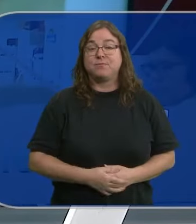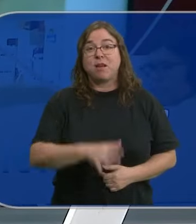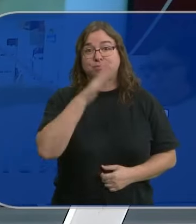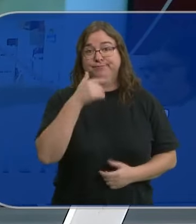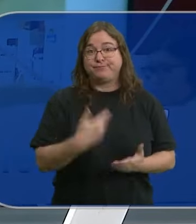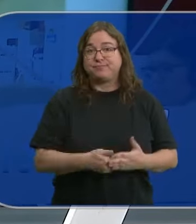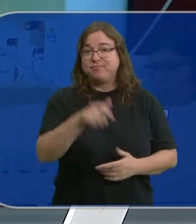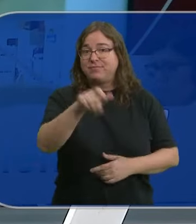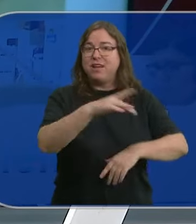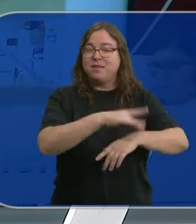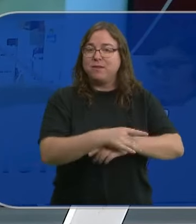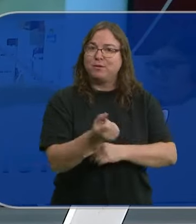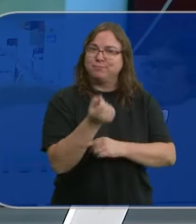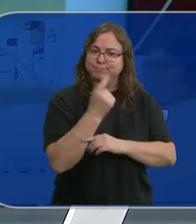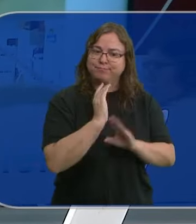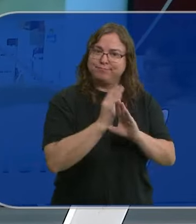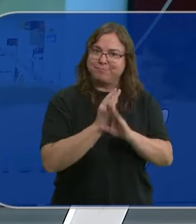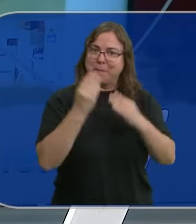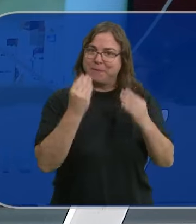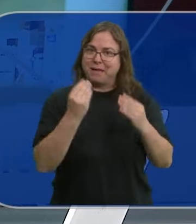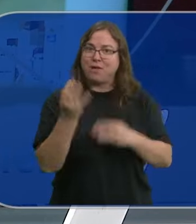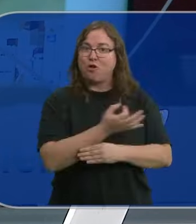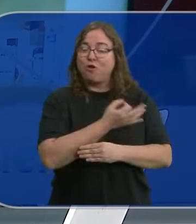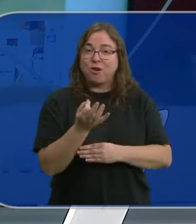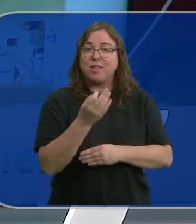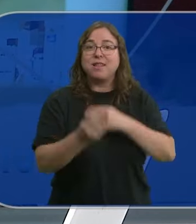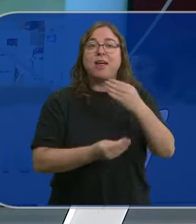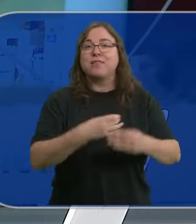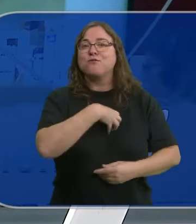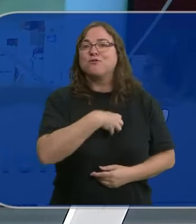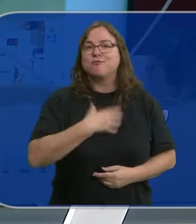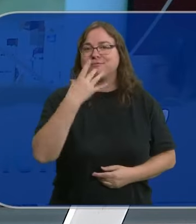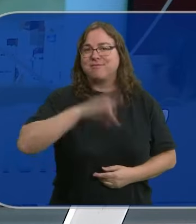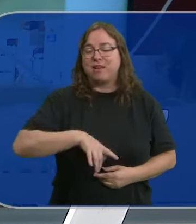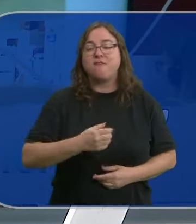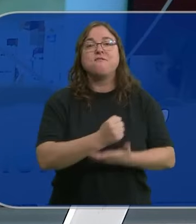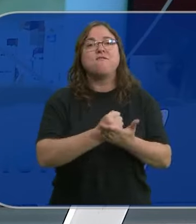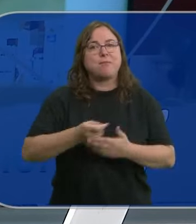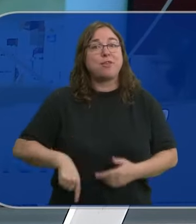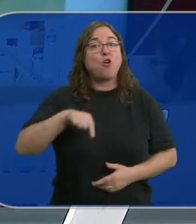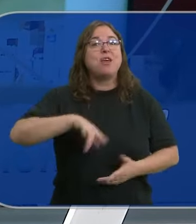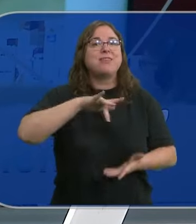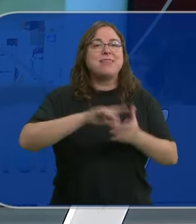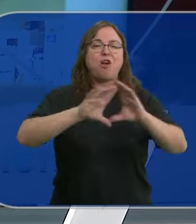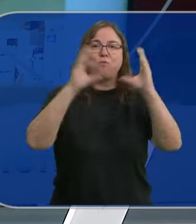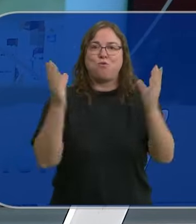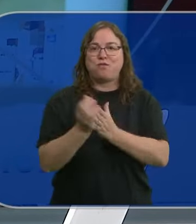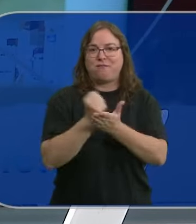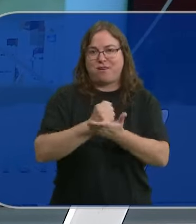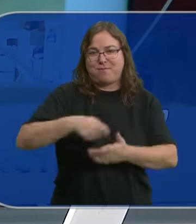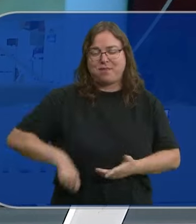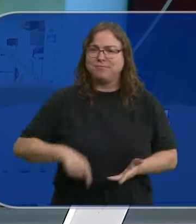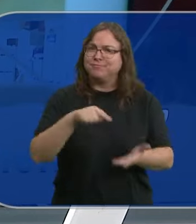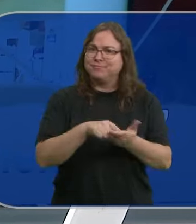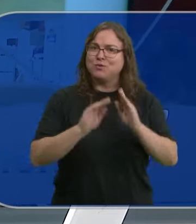Precisamente comprobar que los pacientes toman la medicación adecuada de forma correcta es una de las labores de los farmacéuticos. Hoy en su Día Mundial reivindican el papel de